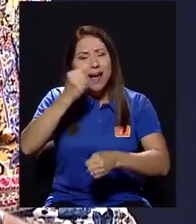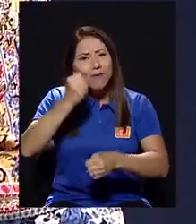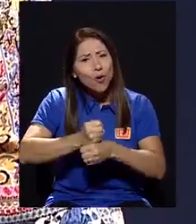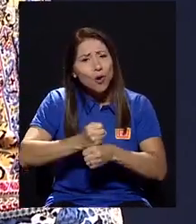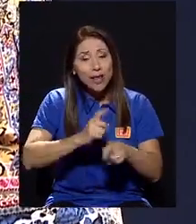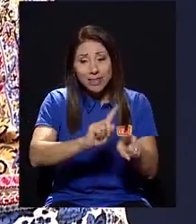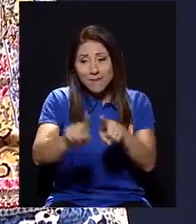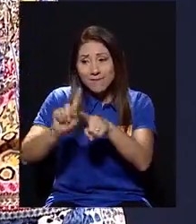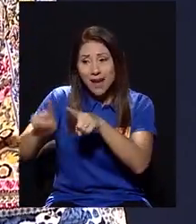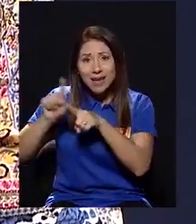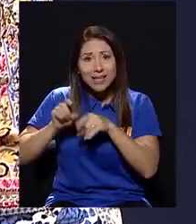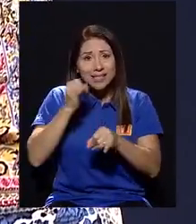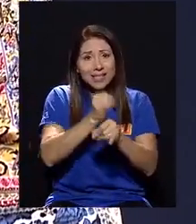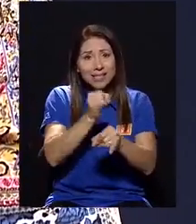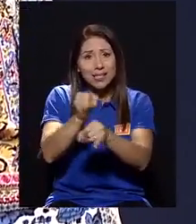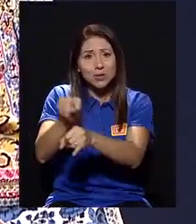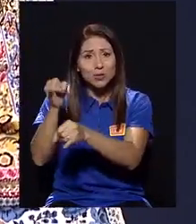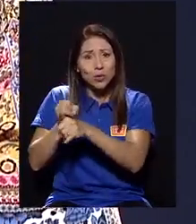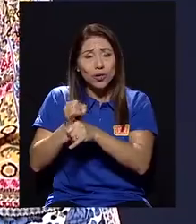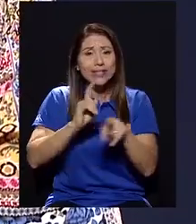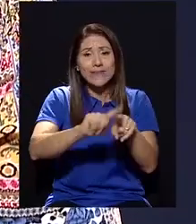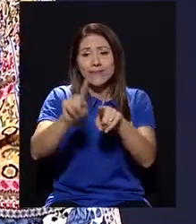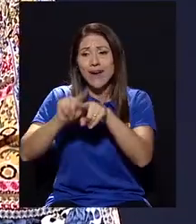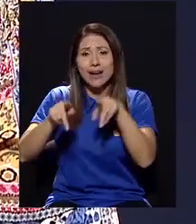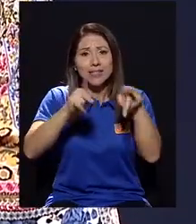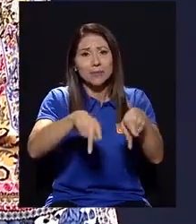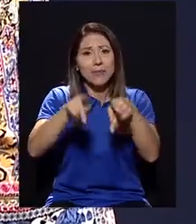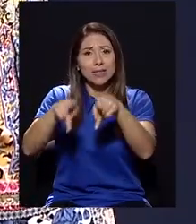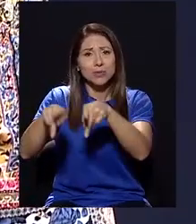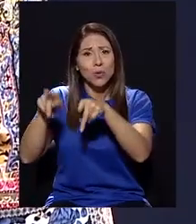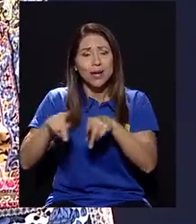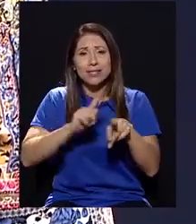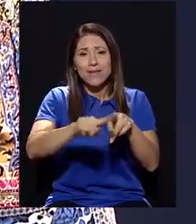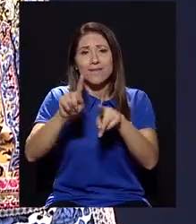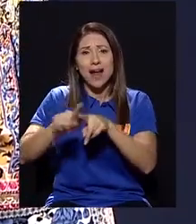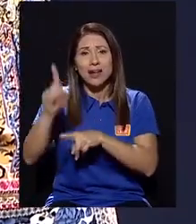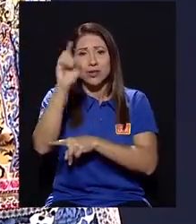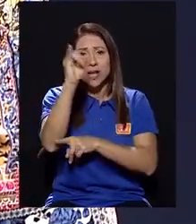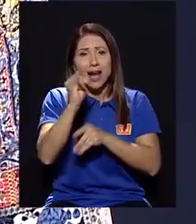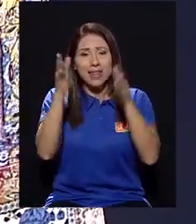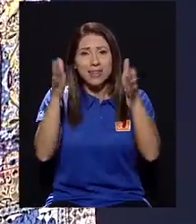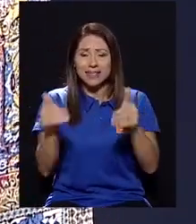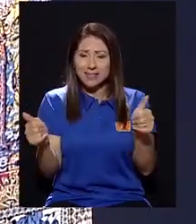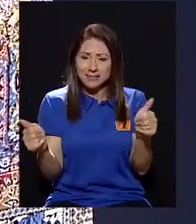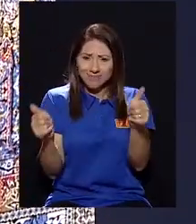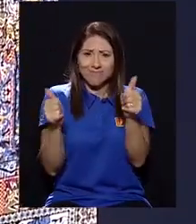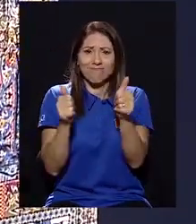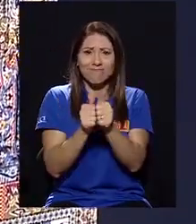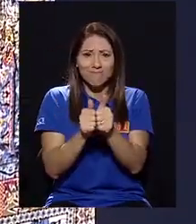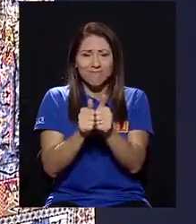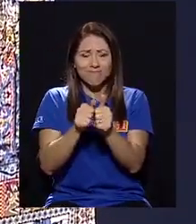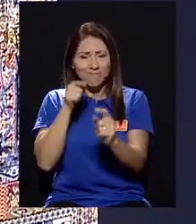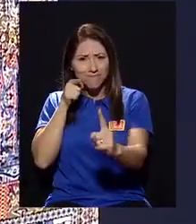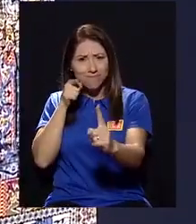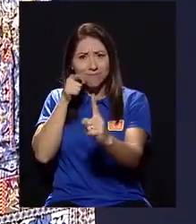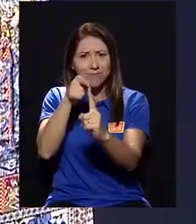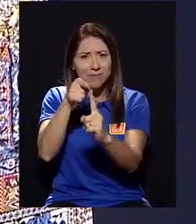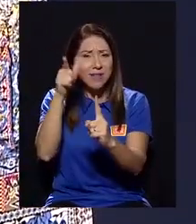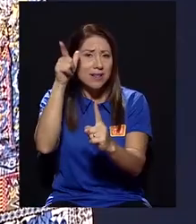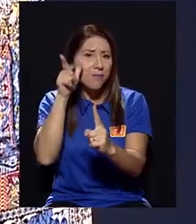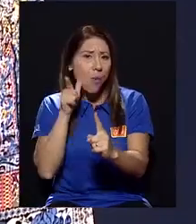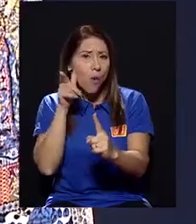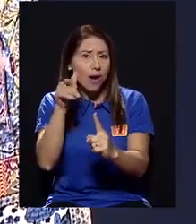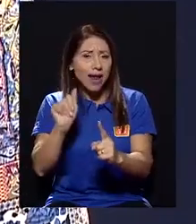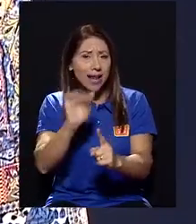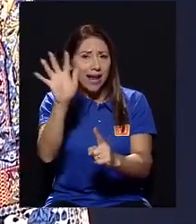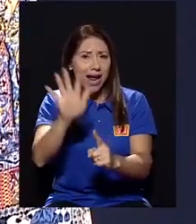integral de varias instituciones y de varias personas y artistas que se han preocupado por poner sus ojos en la provincia de